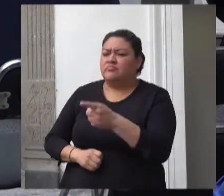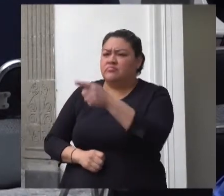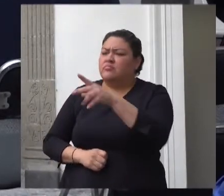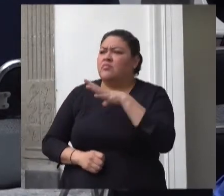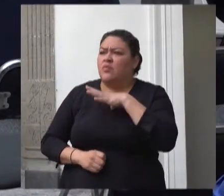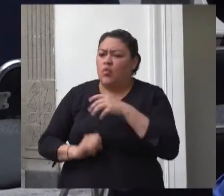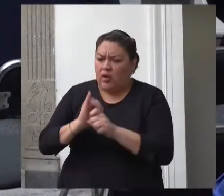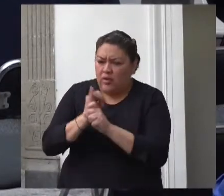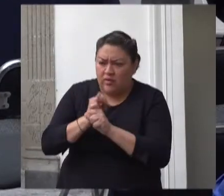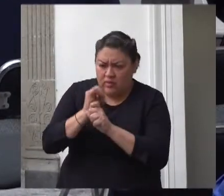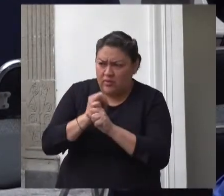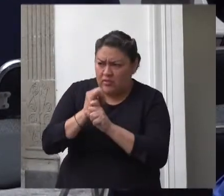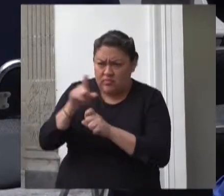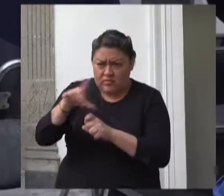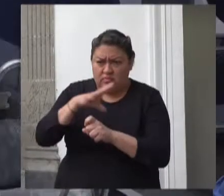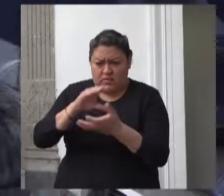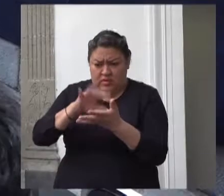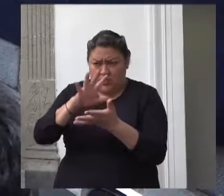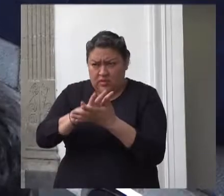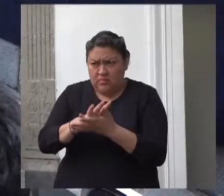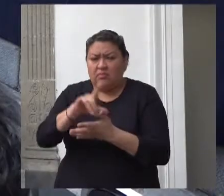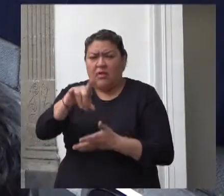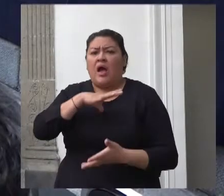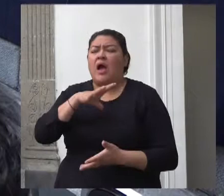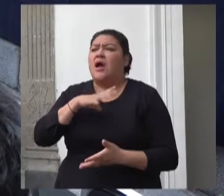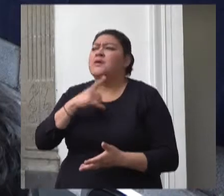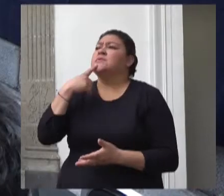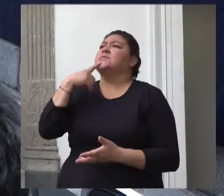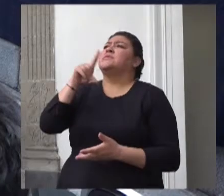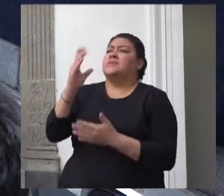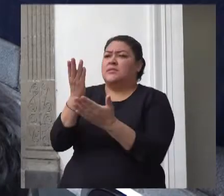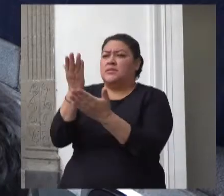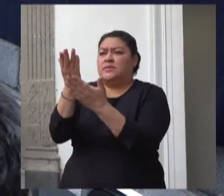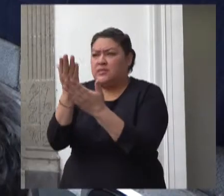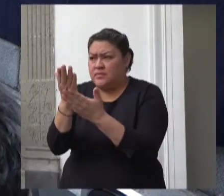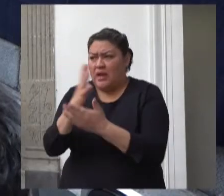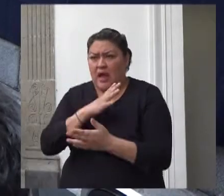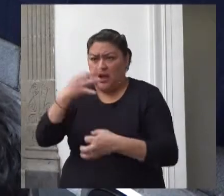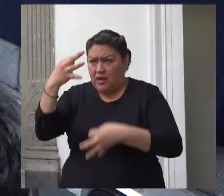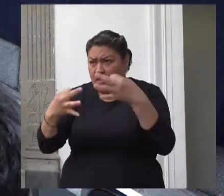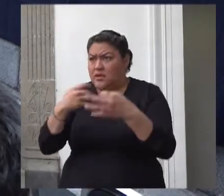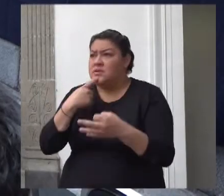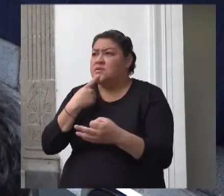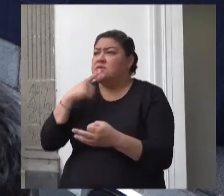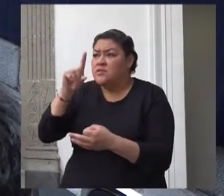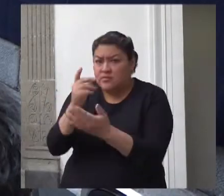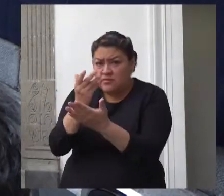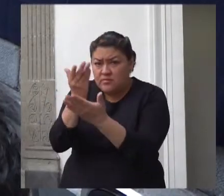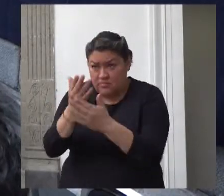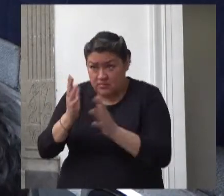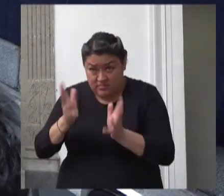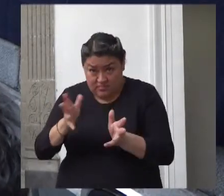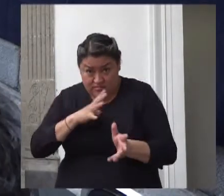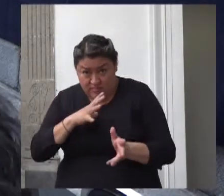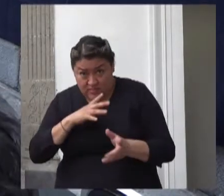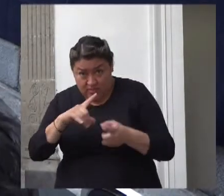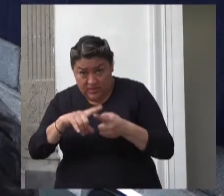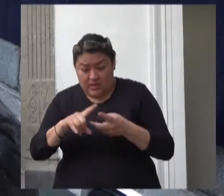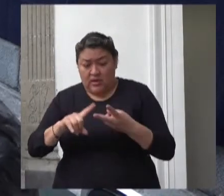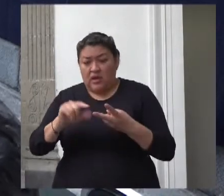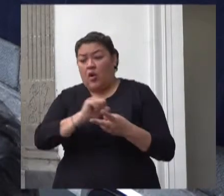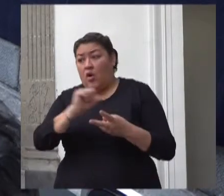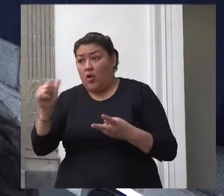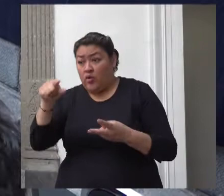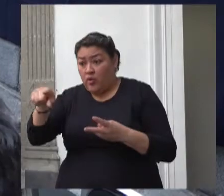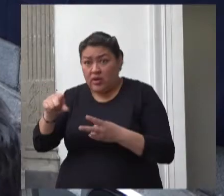cuántas suspensiones amparos de los actores afectados por esta situación han salido